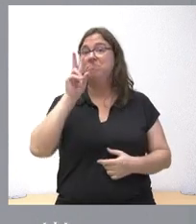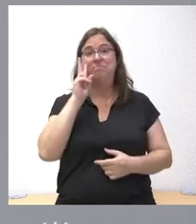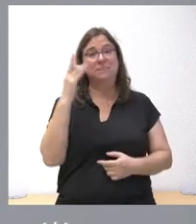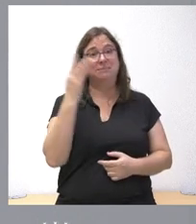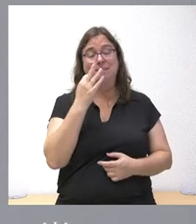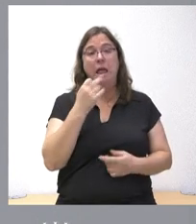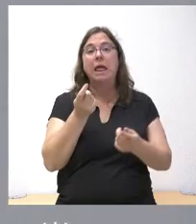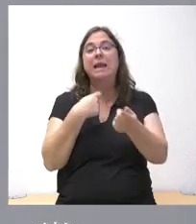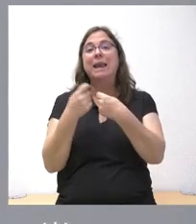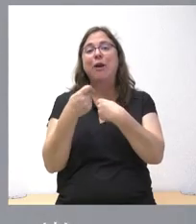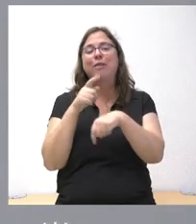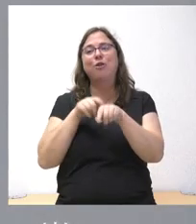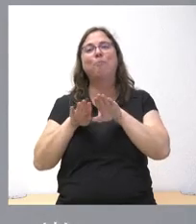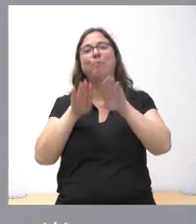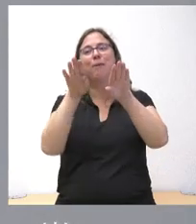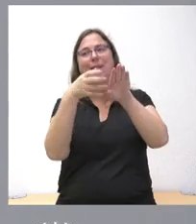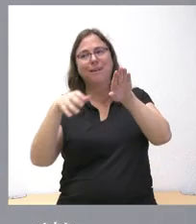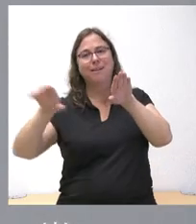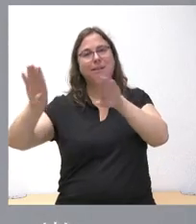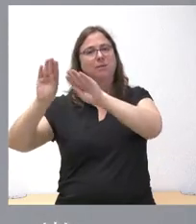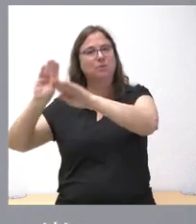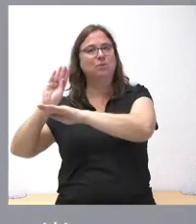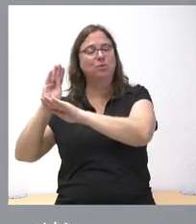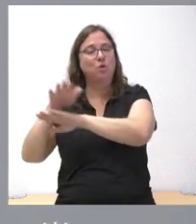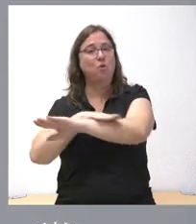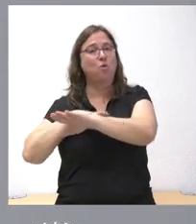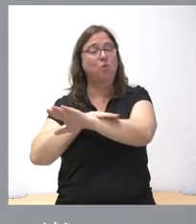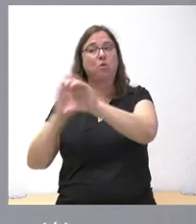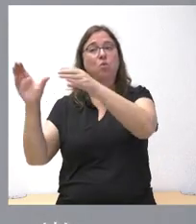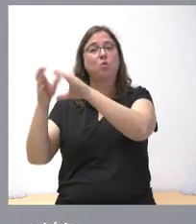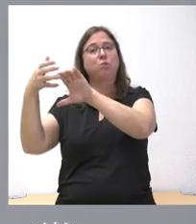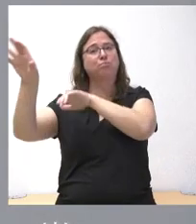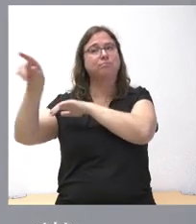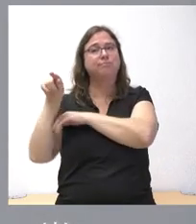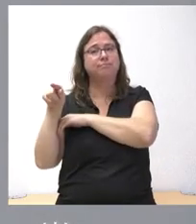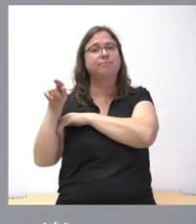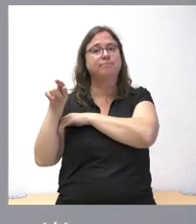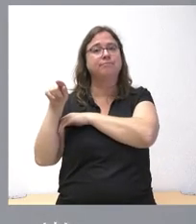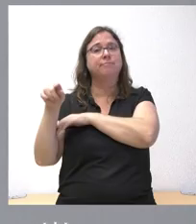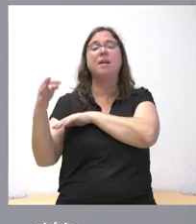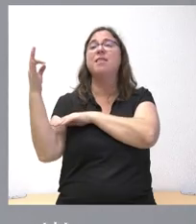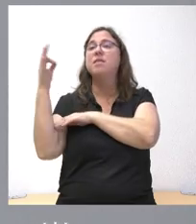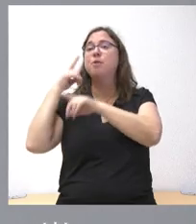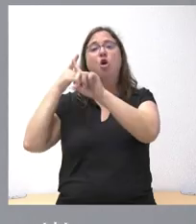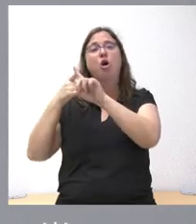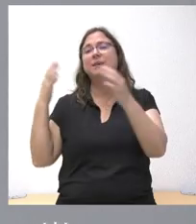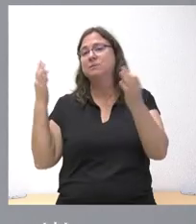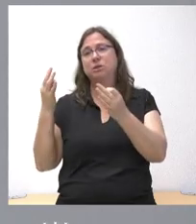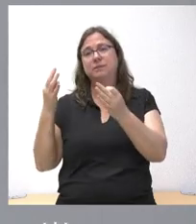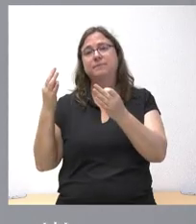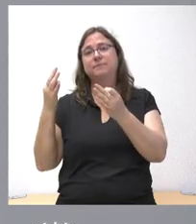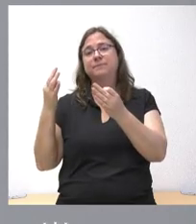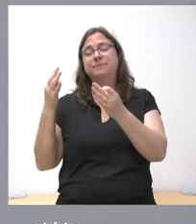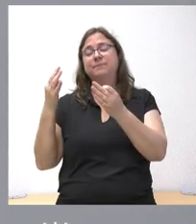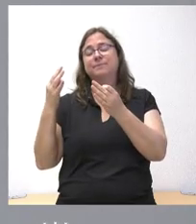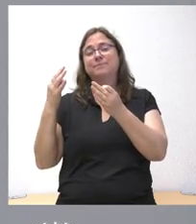que hay una negociación paralela de una financiación autónomica entre el Gobierno y unos partidos separatistas que tienen como finalidad única la